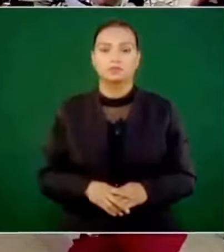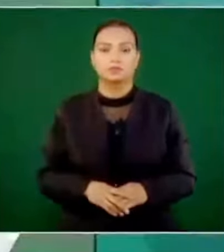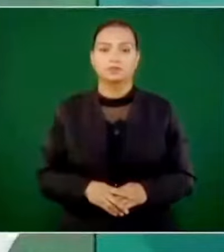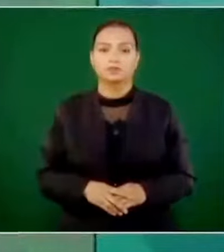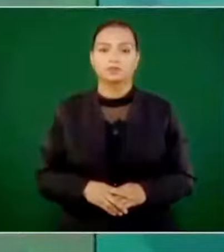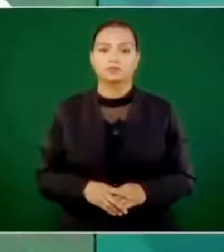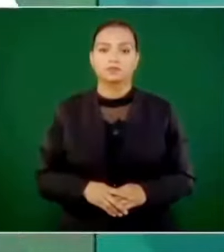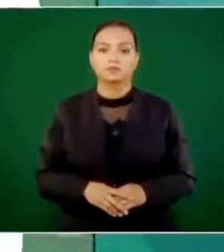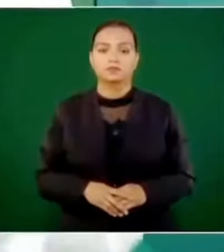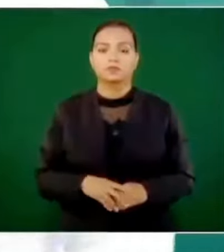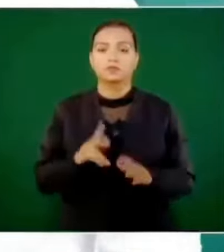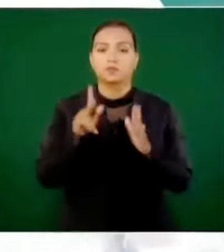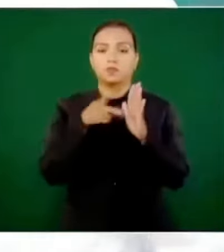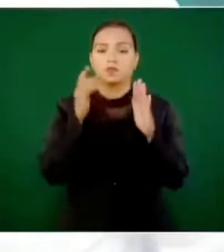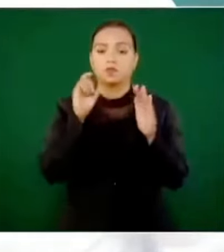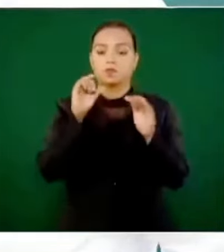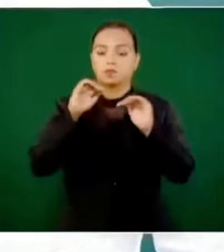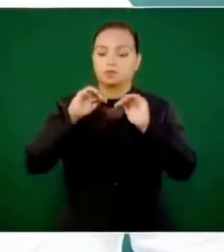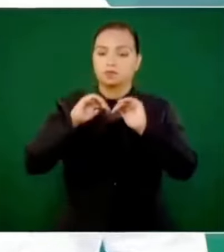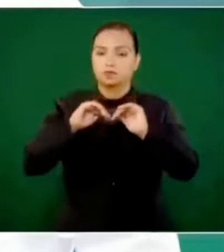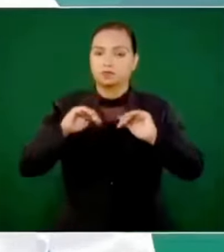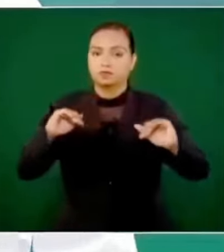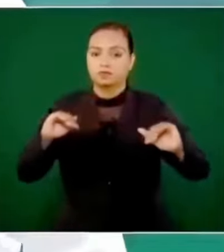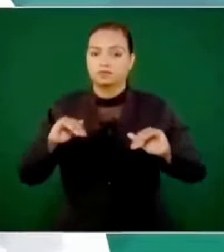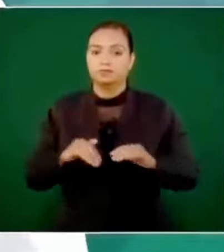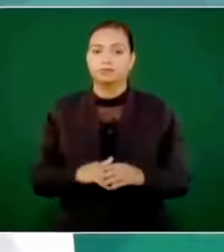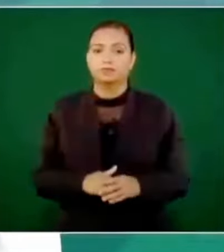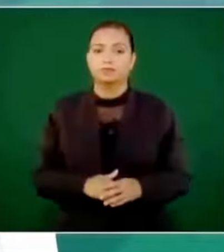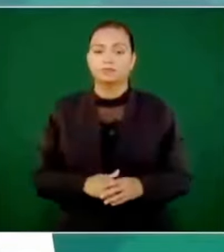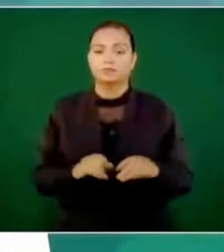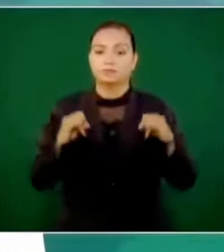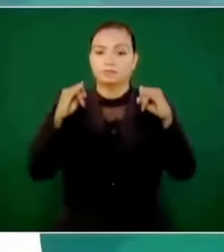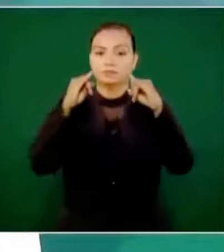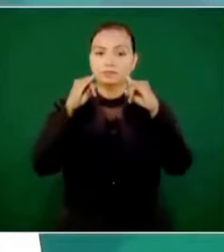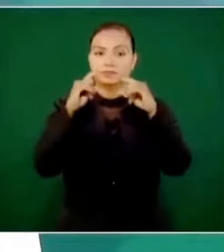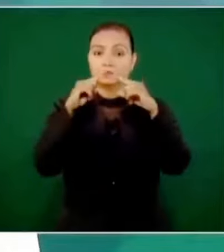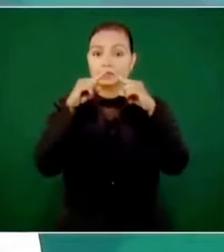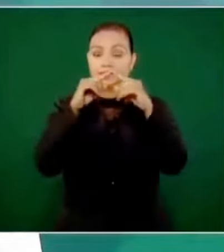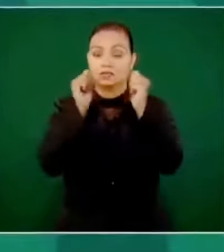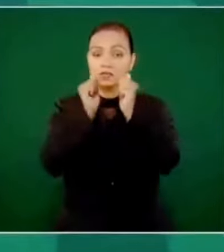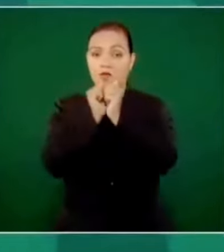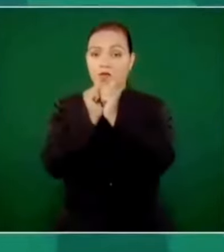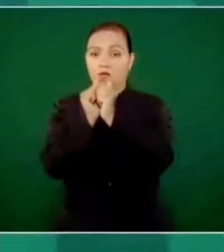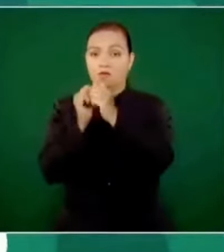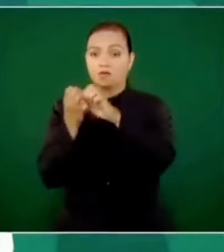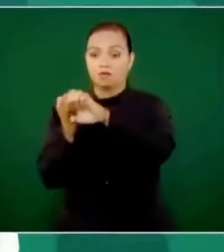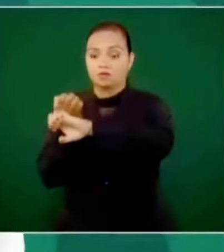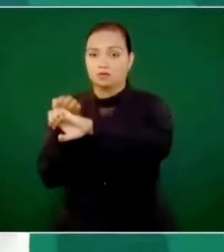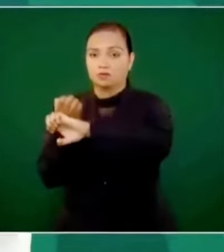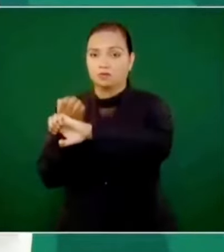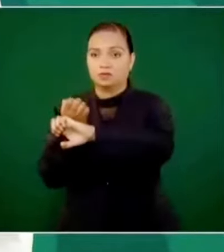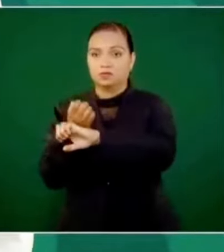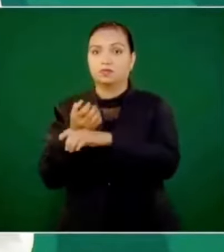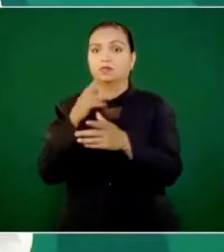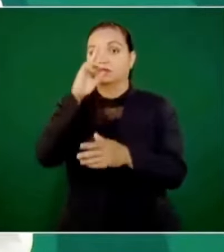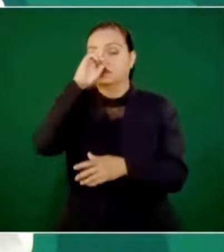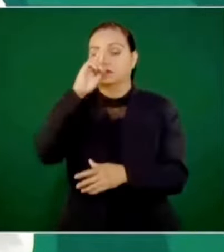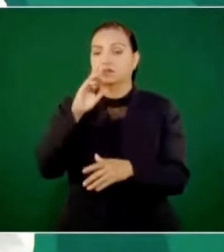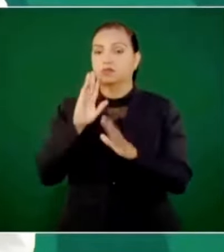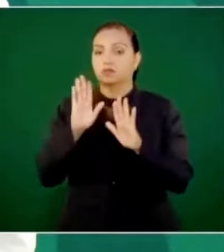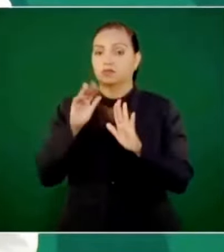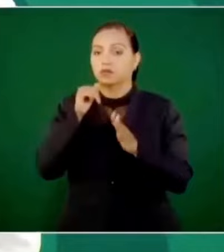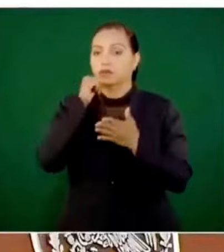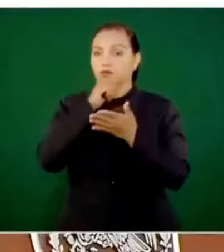Una vez separada la Iglesia del Estado y cumplida la frase